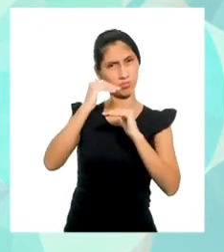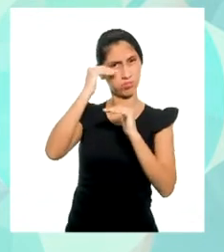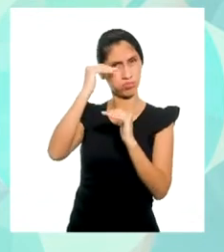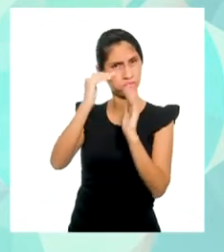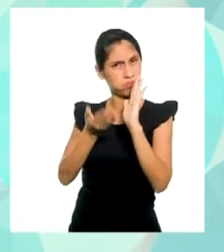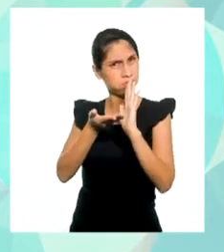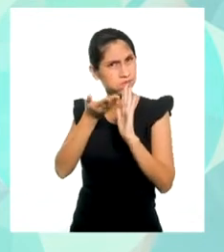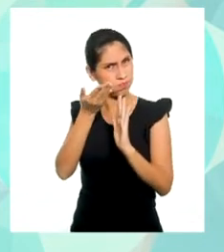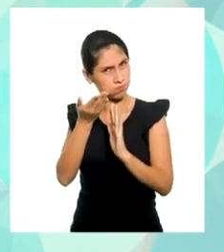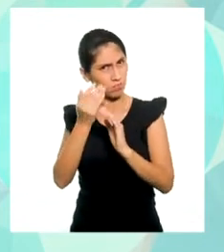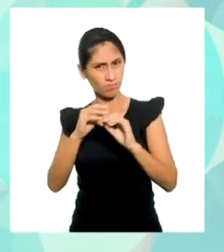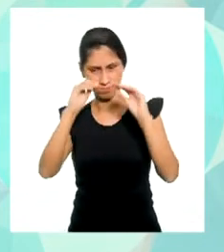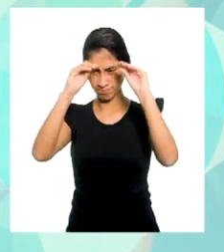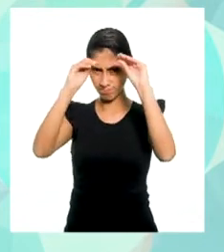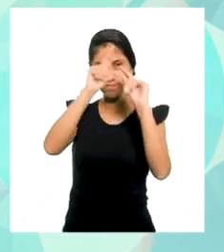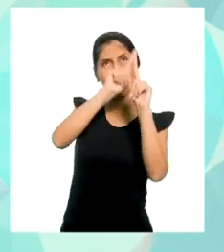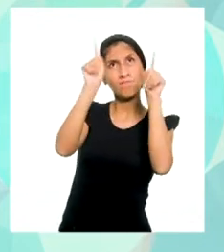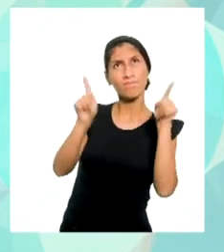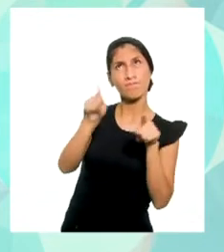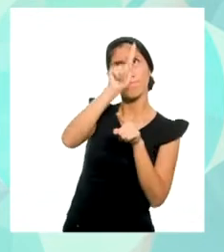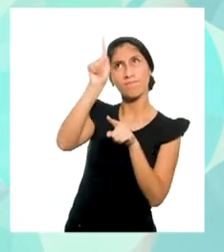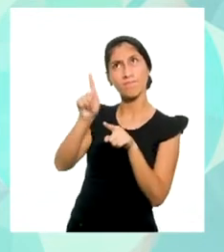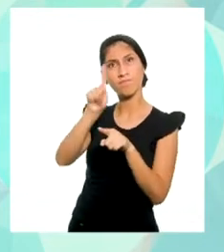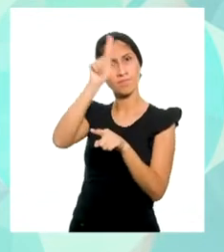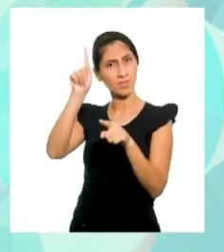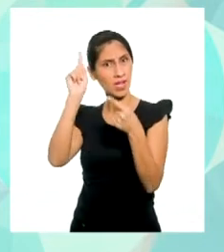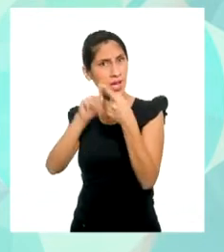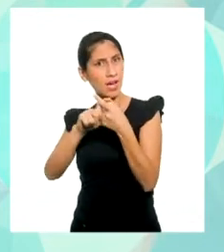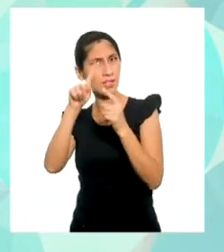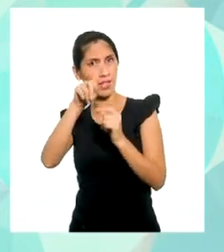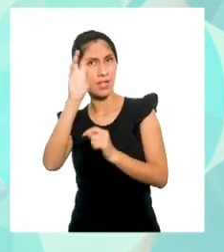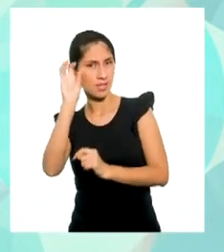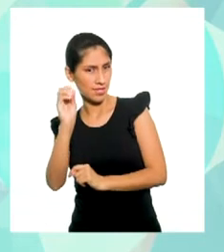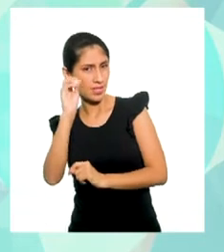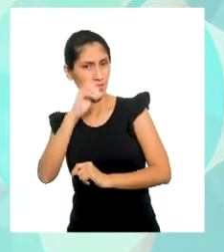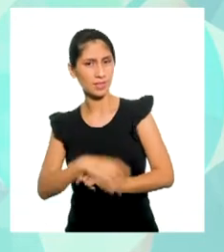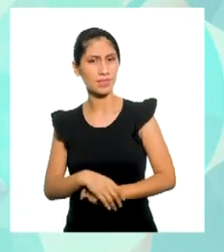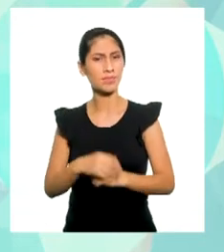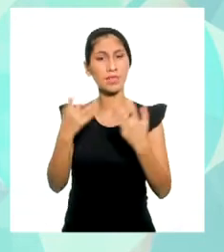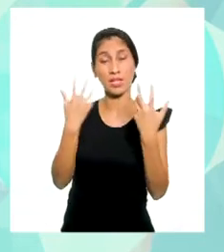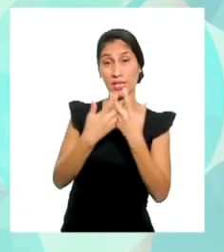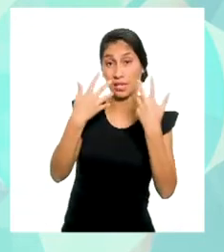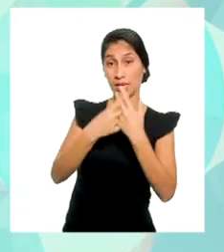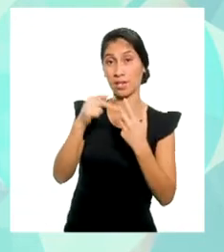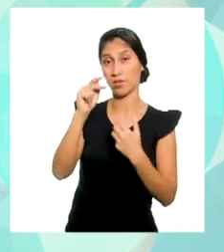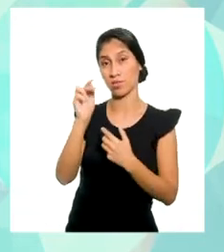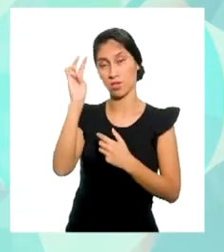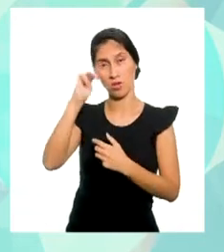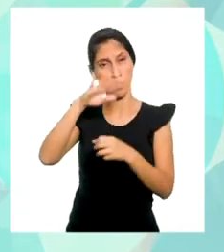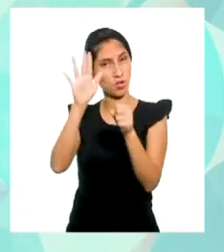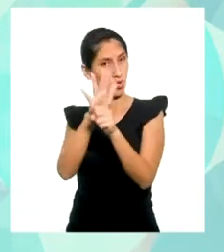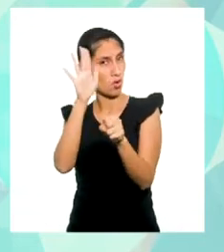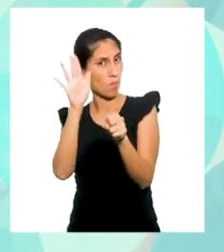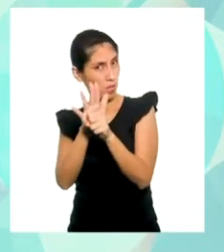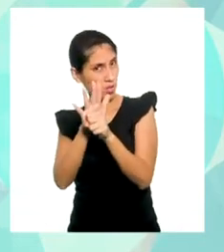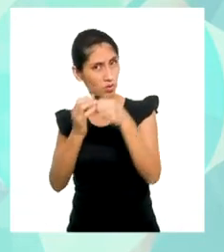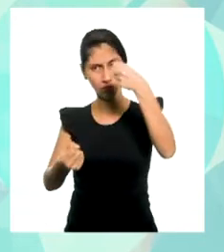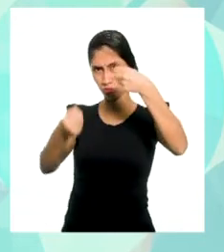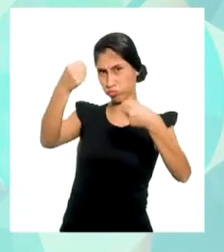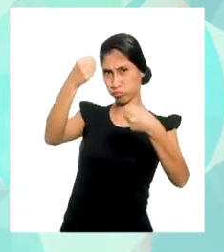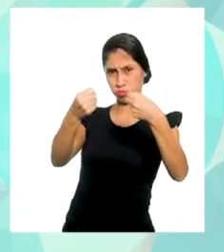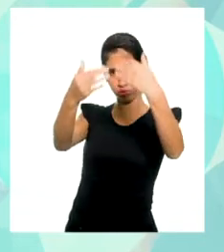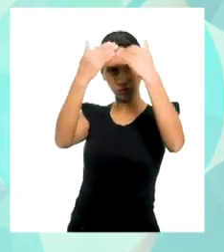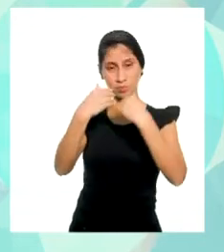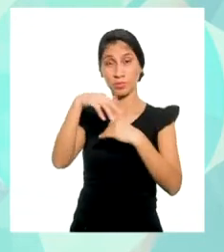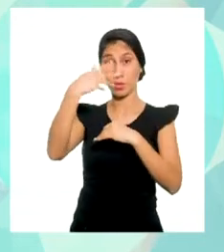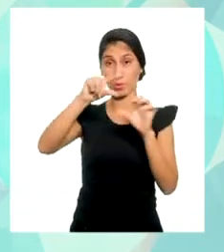sucesivamente voy ubicando los puntos hasta llegar a 10, que son los kilómetros totales del recorrido. Luego